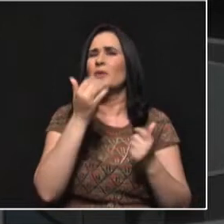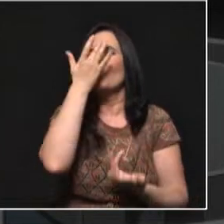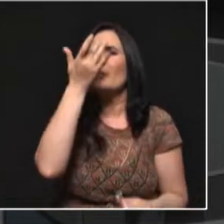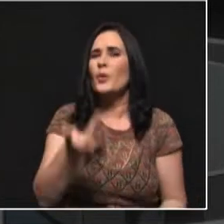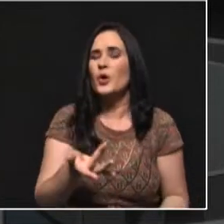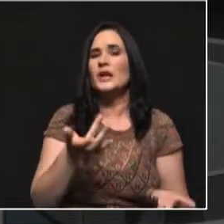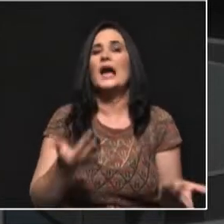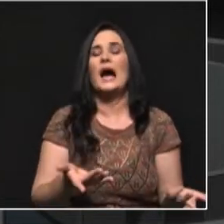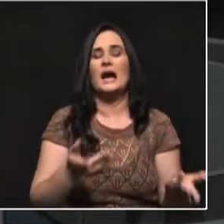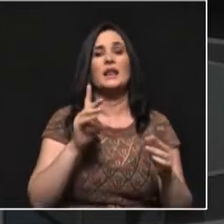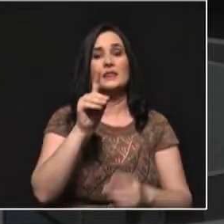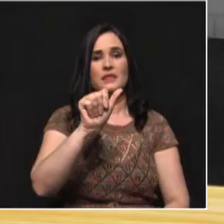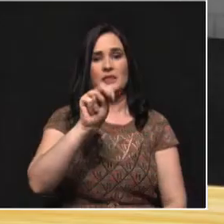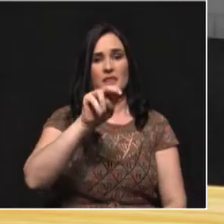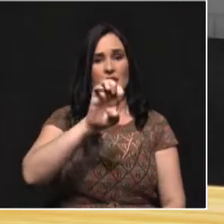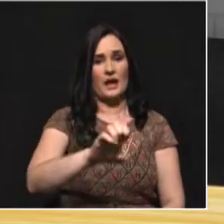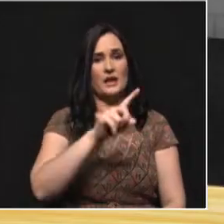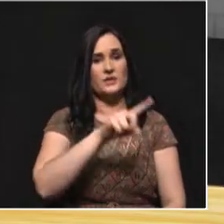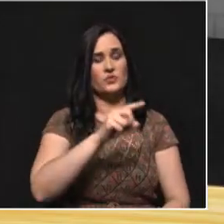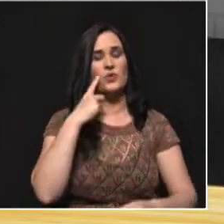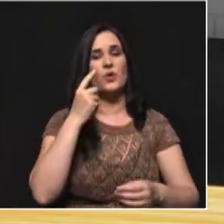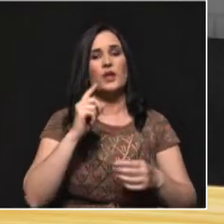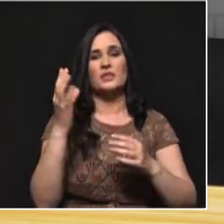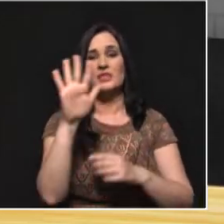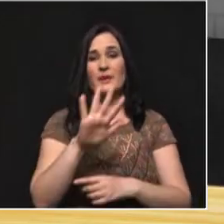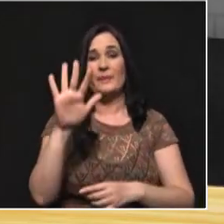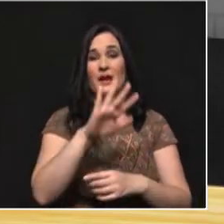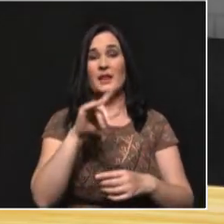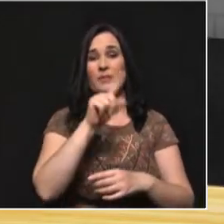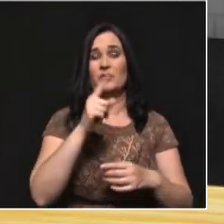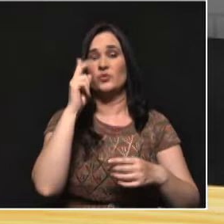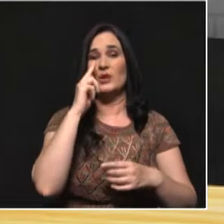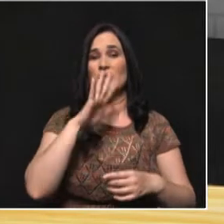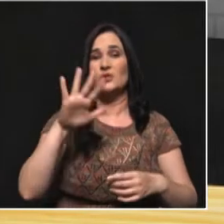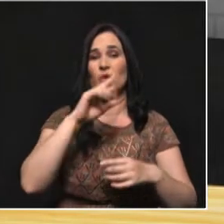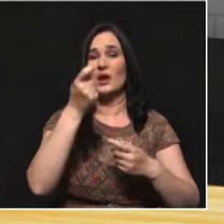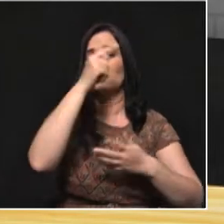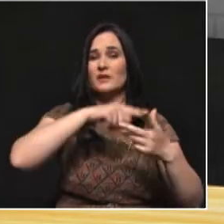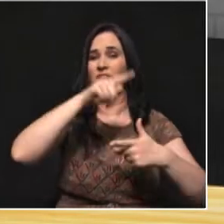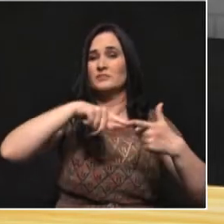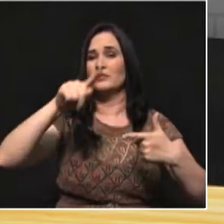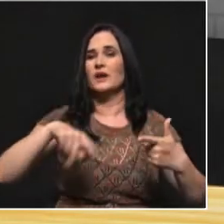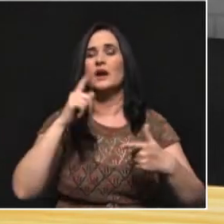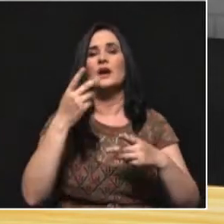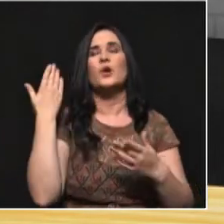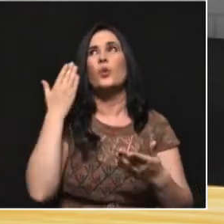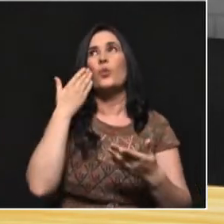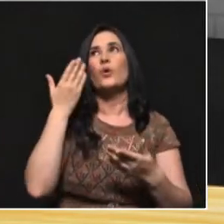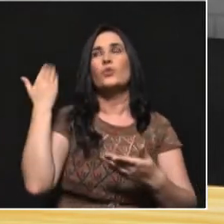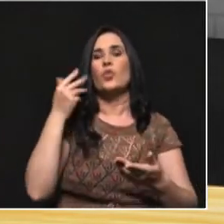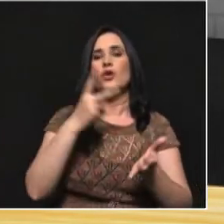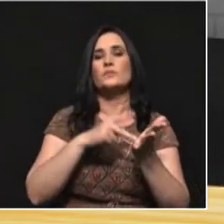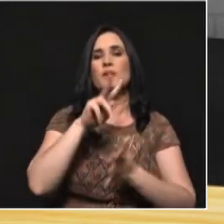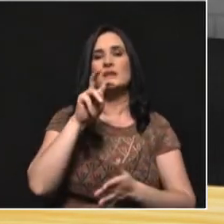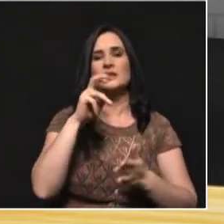Claro. El DANI, el Departamento Nacional de Estadística, desde el año 2007 empezó a hacer una encuesta de